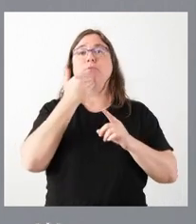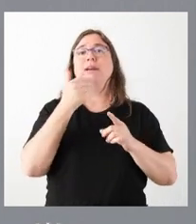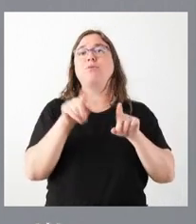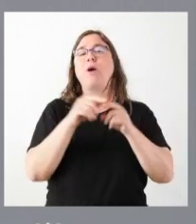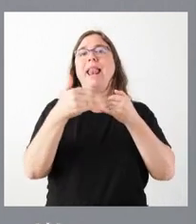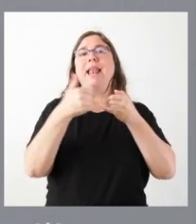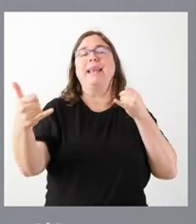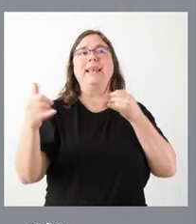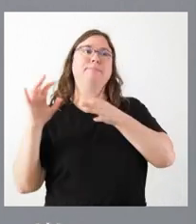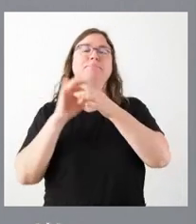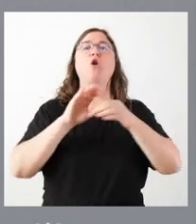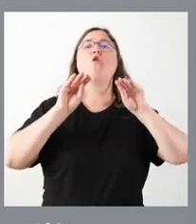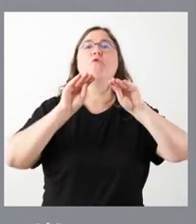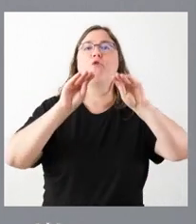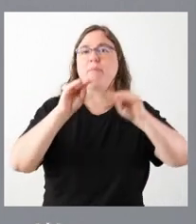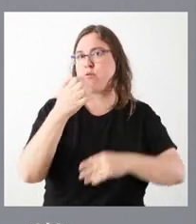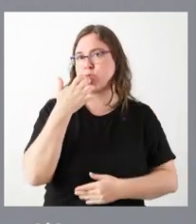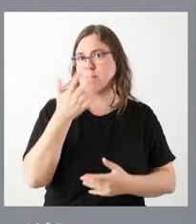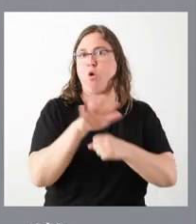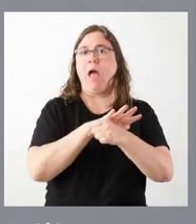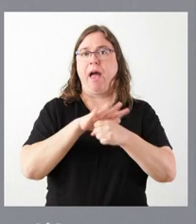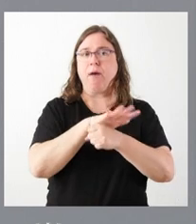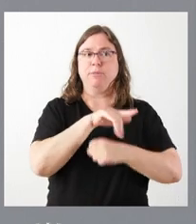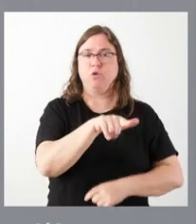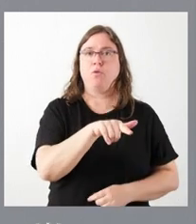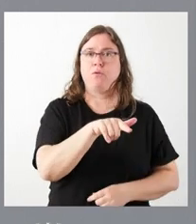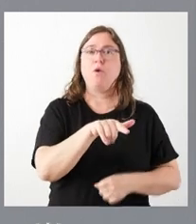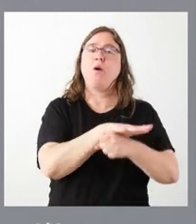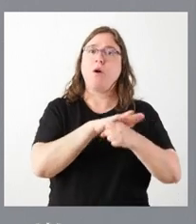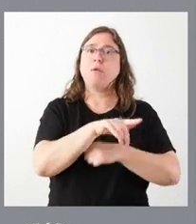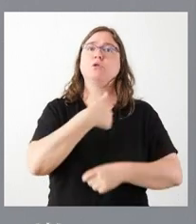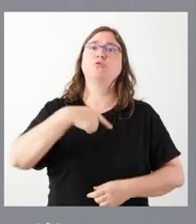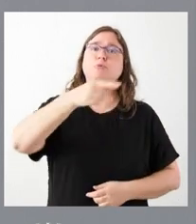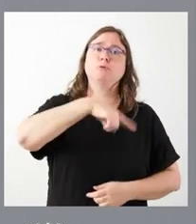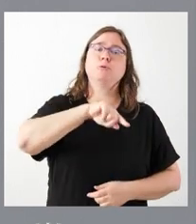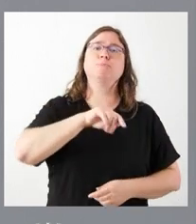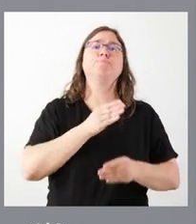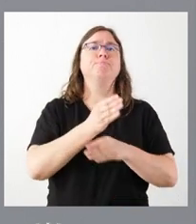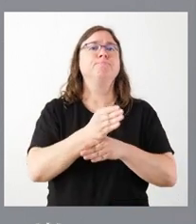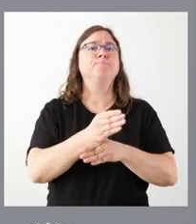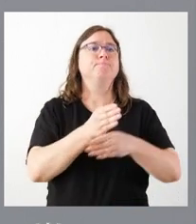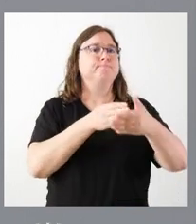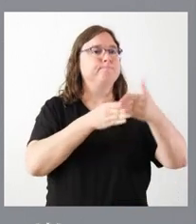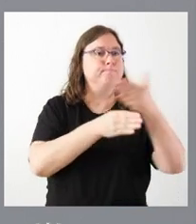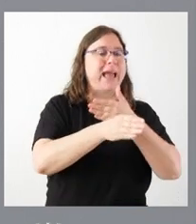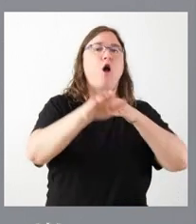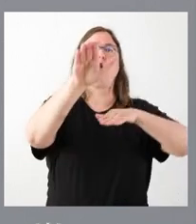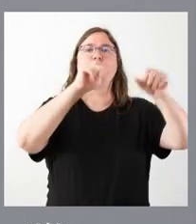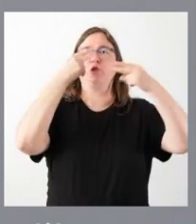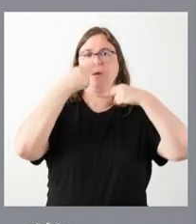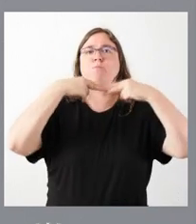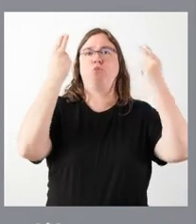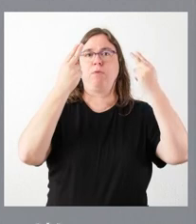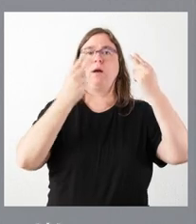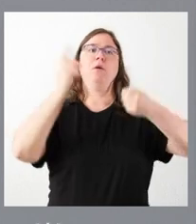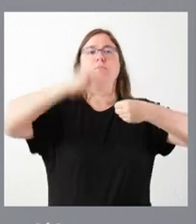vinculadas a formación. Este es un ámbito donde nosotros planteamos que se pueda ir por la vía de la convocatoria pública y la